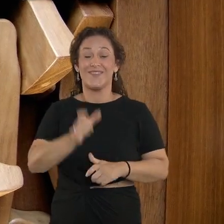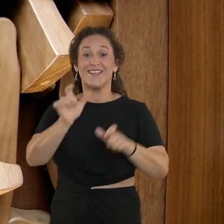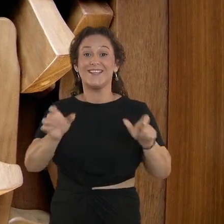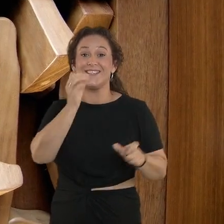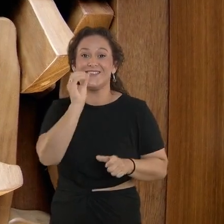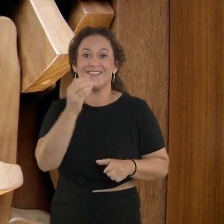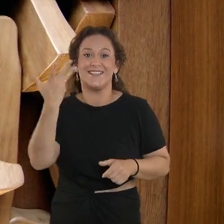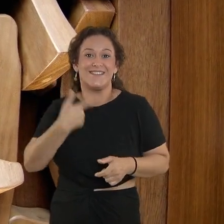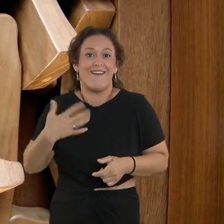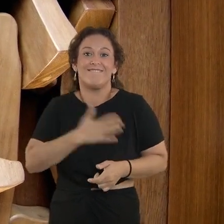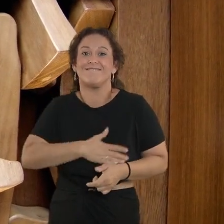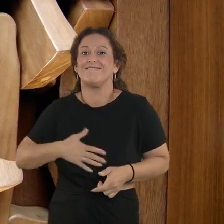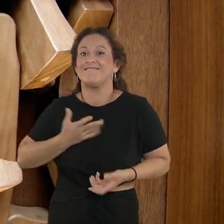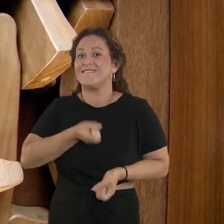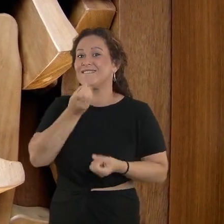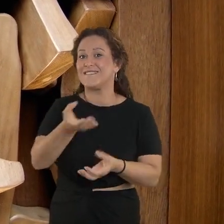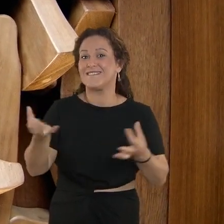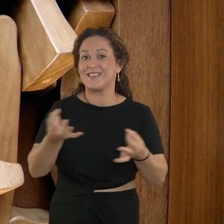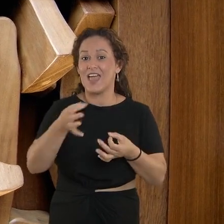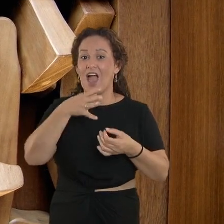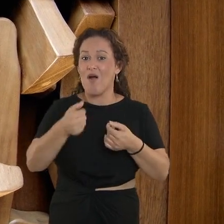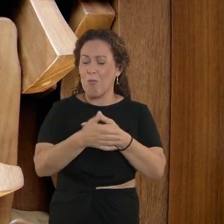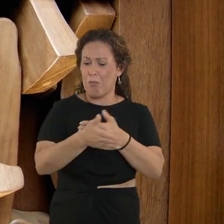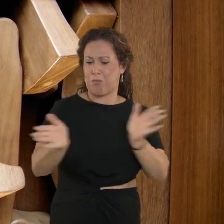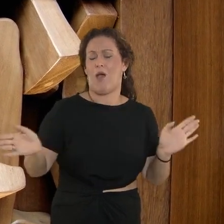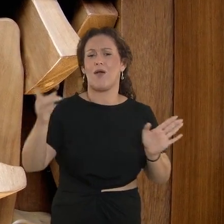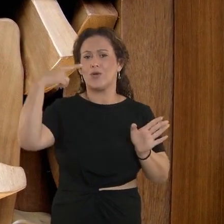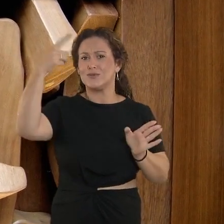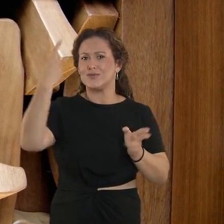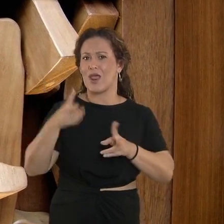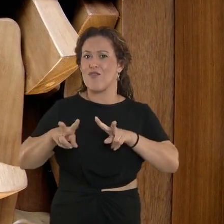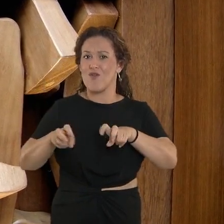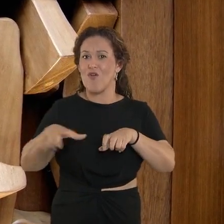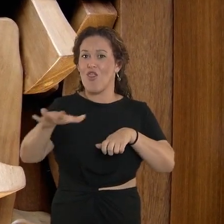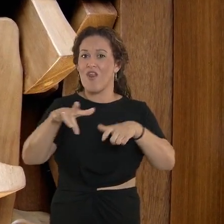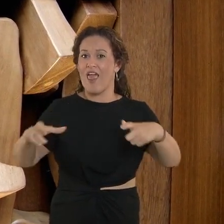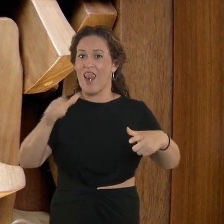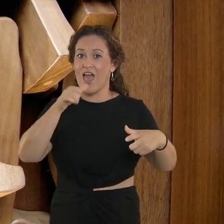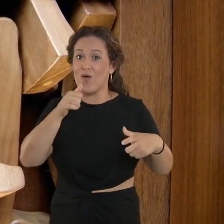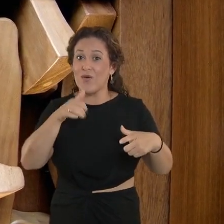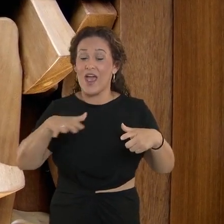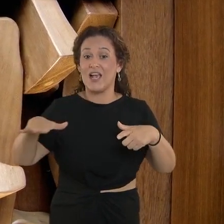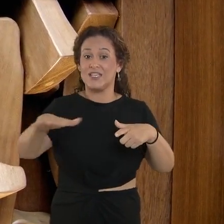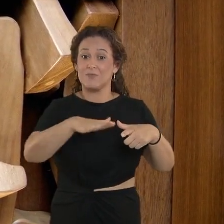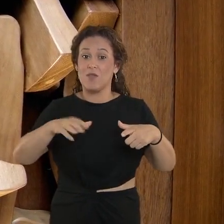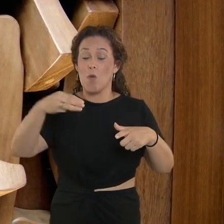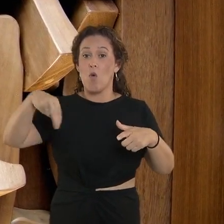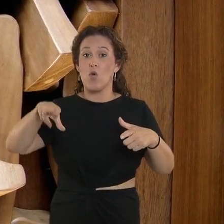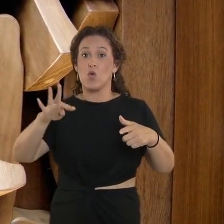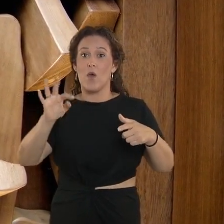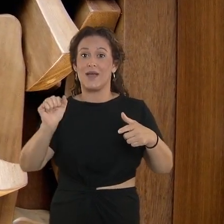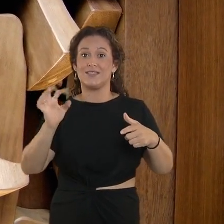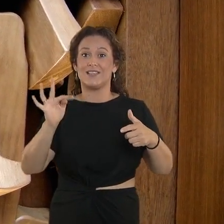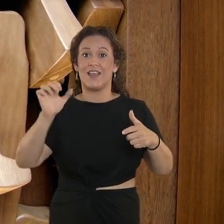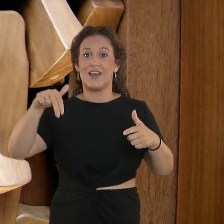Gente fantástica, estoy encantada de anunciarles que se ha abierto una nueva puerta a la cultura en La Laguna, en el espacio Mutua Tinerceña.